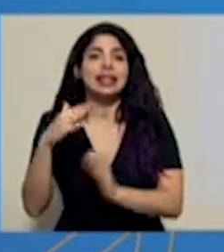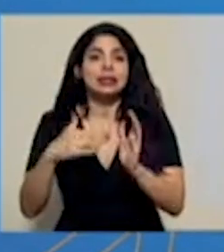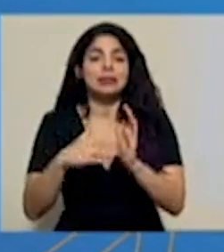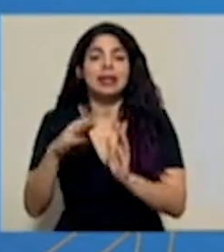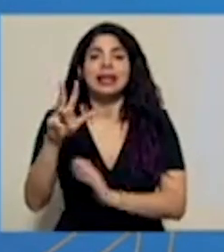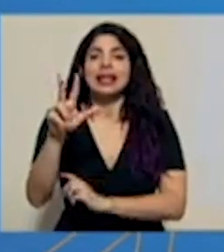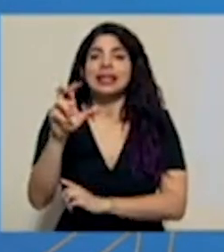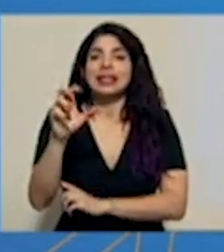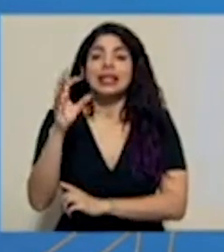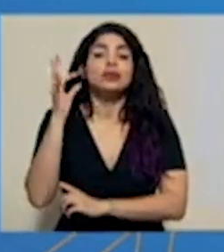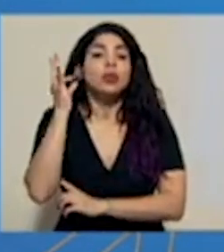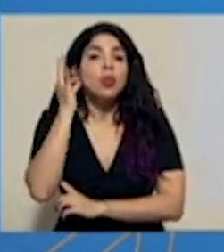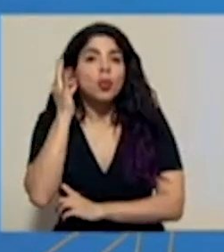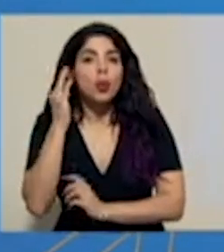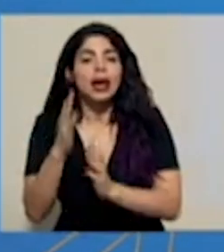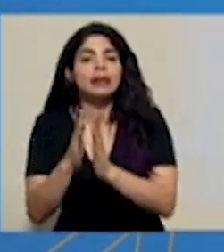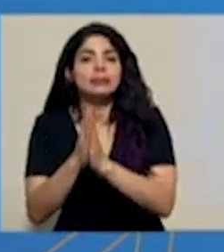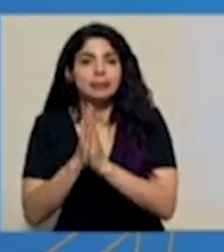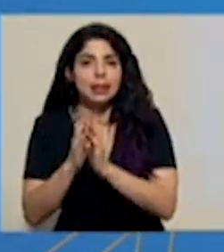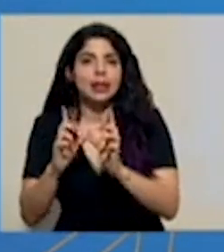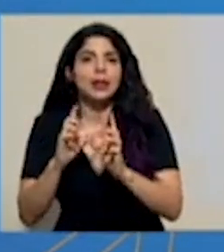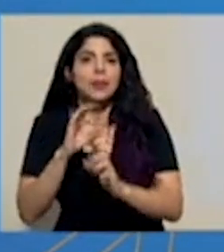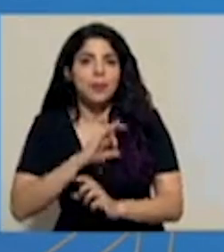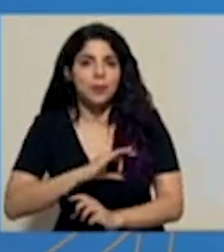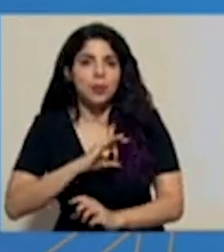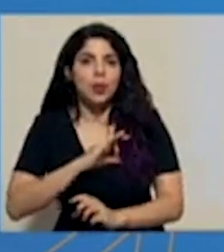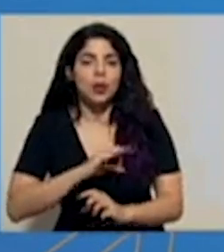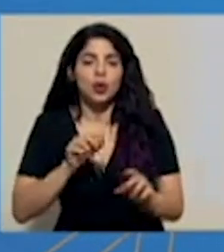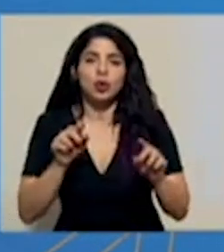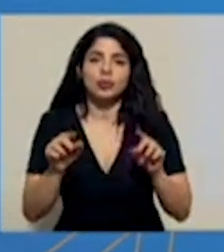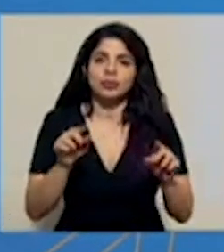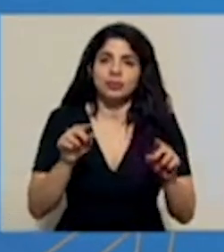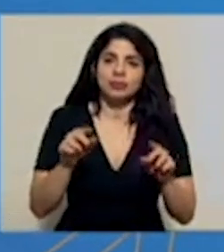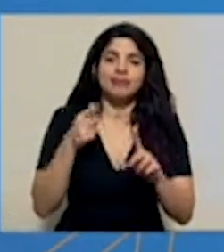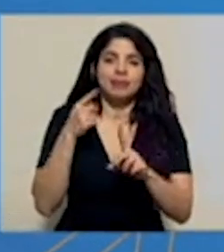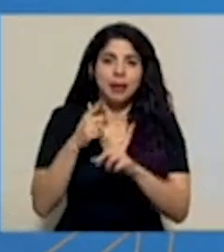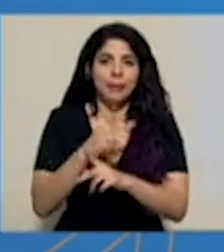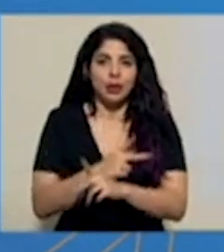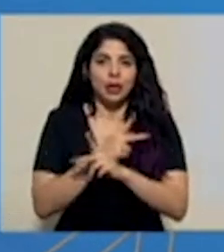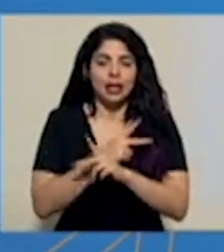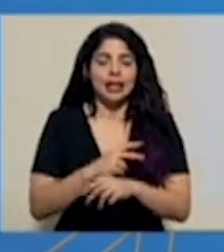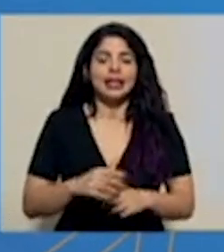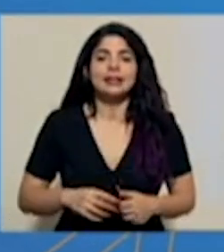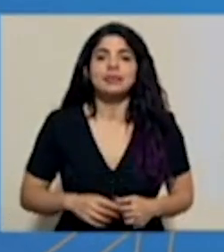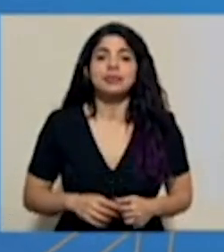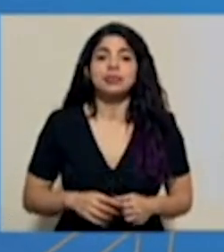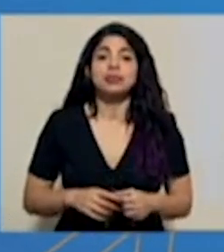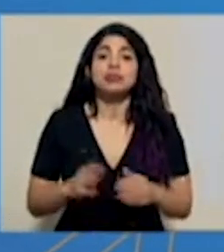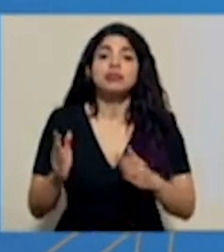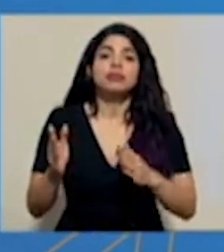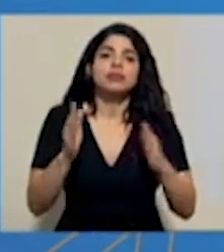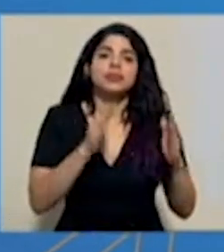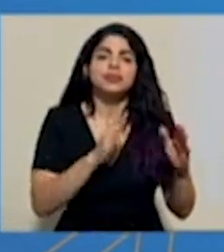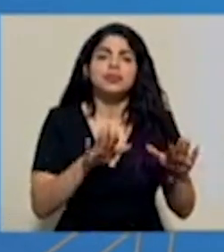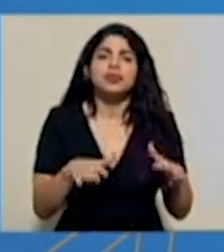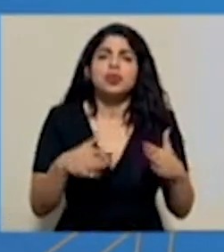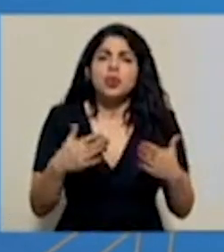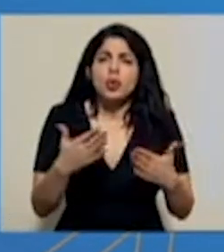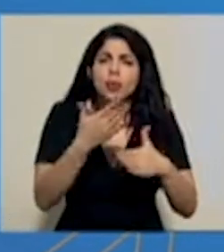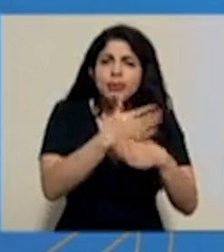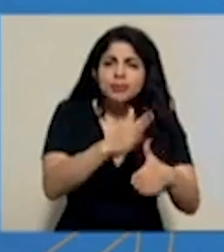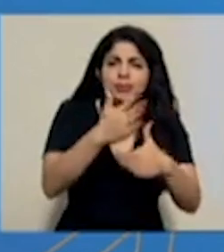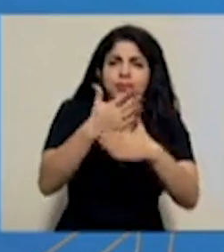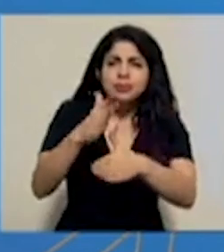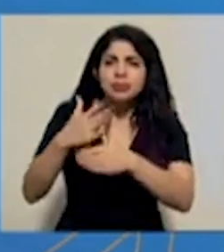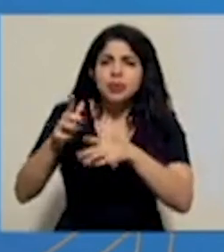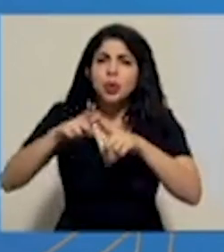300 mujeres que han hecho la solicitud del bono proteger. Con respecto a la distribución en